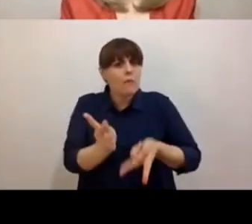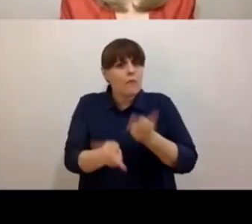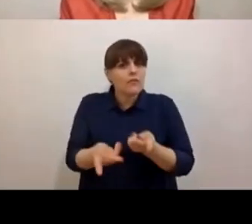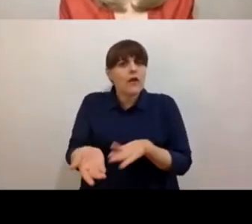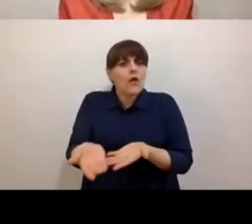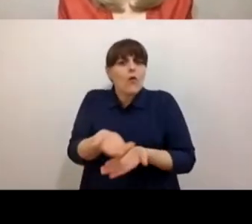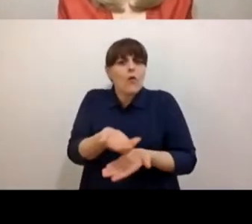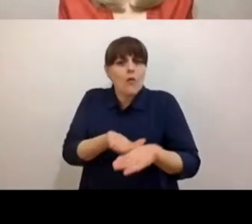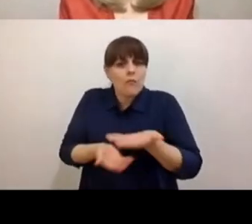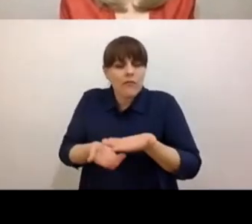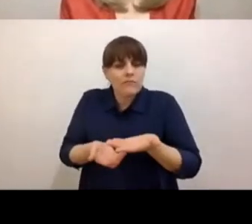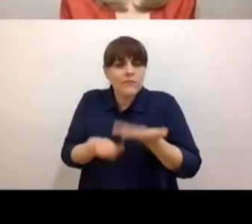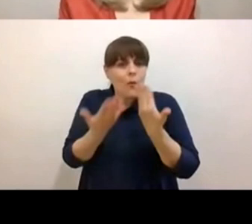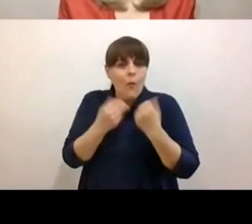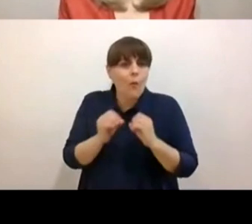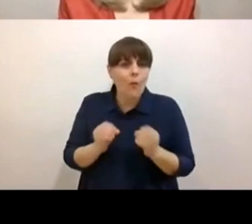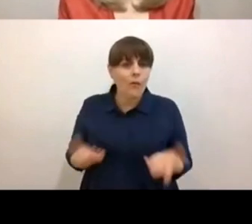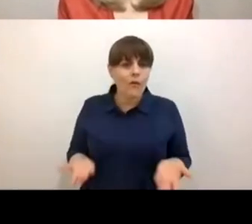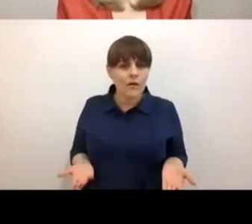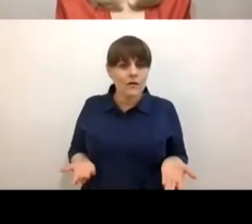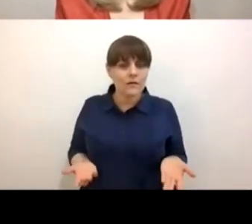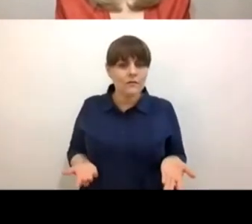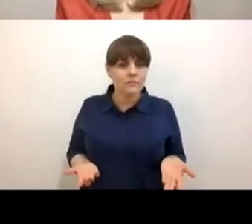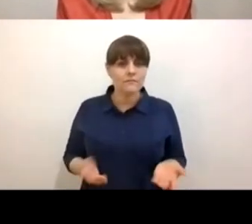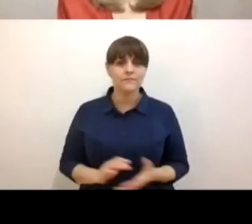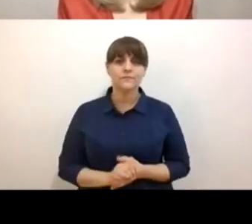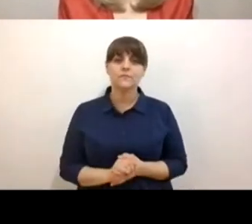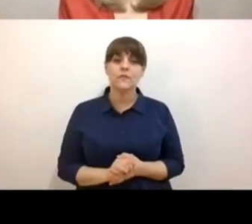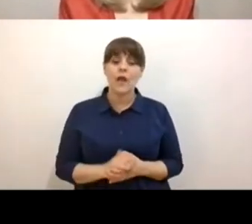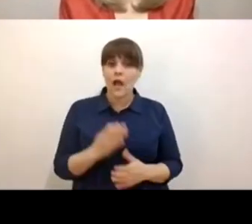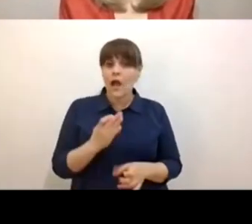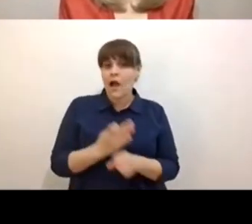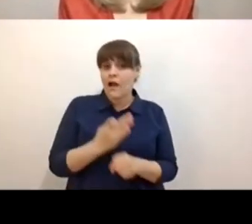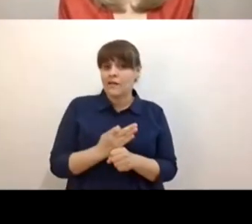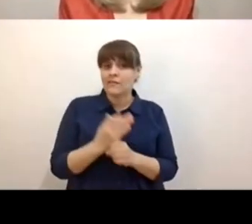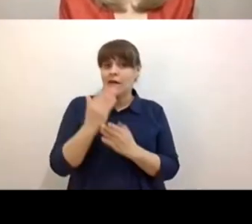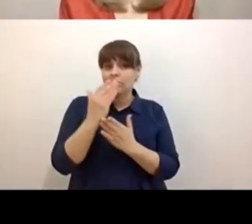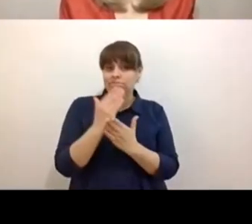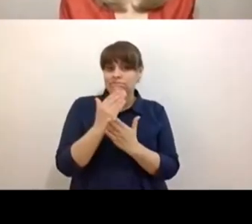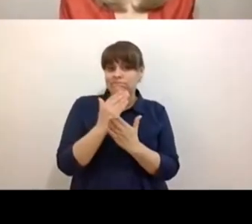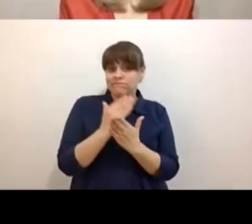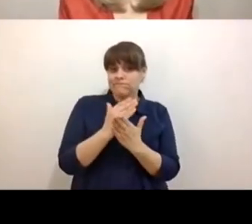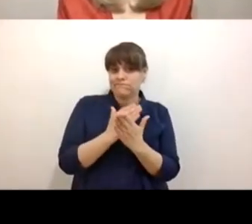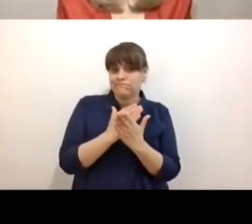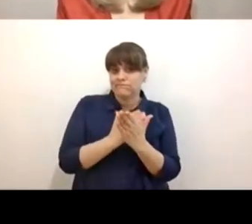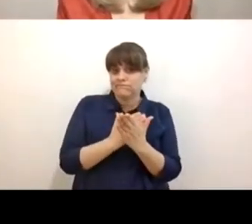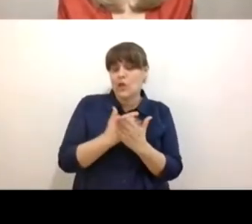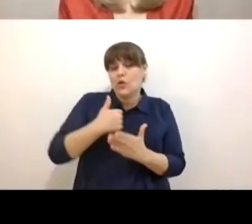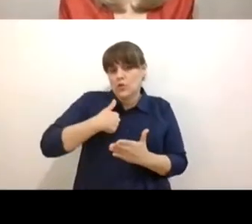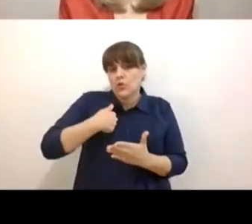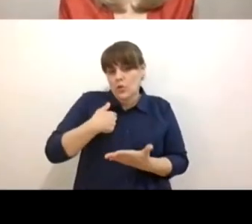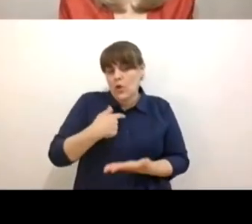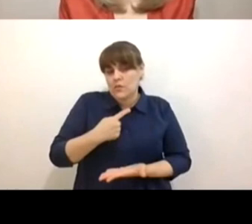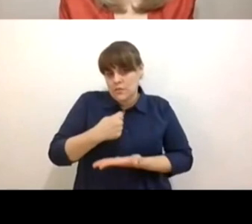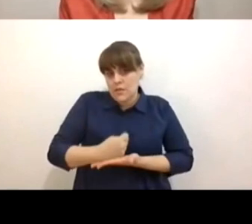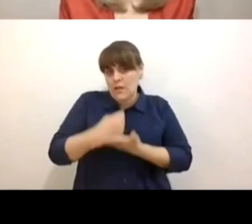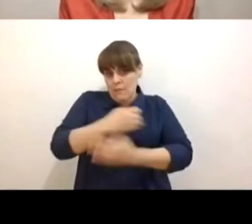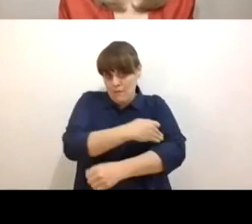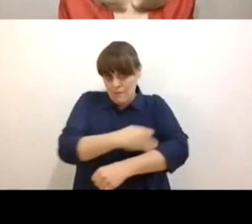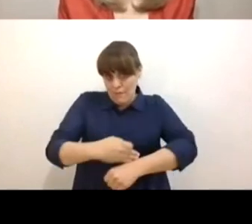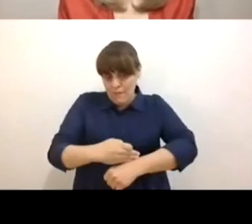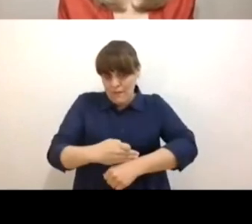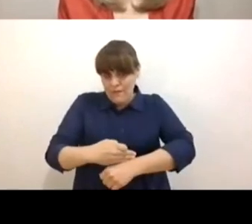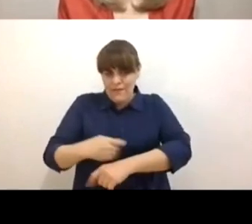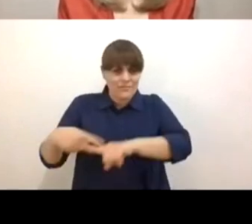Y, e incluso, ¿no? Ahora es algo que se hace menos, pero tenemos estas, yo que soy terapeuta familiar y trabajo mucho con